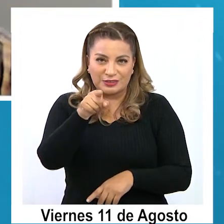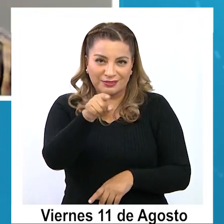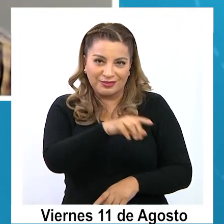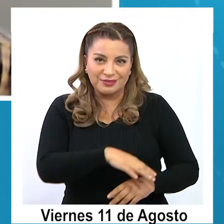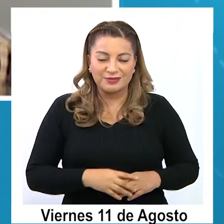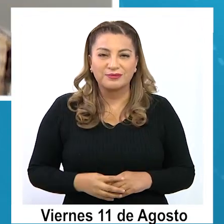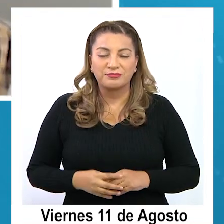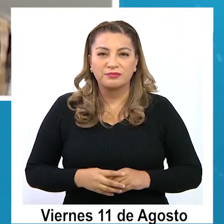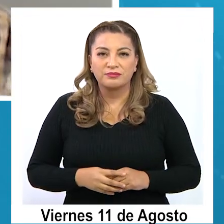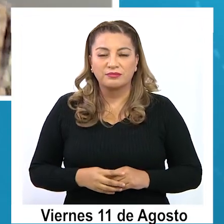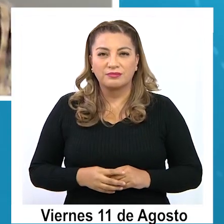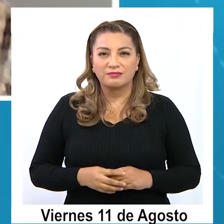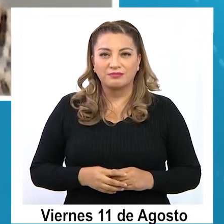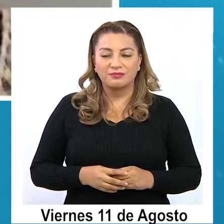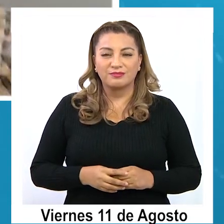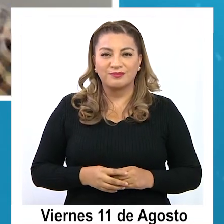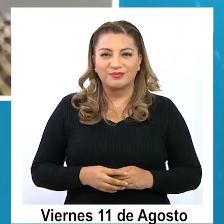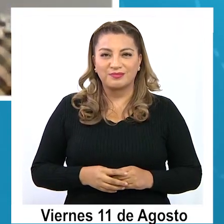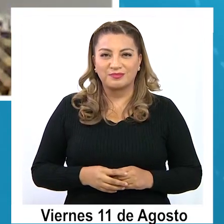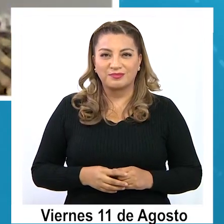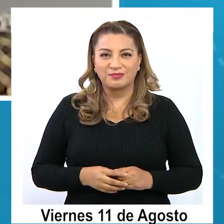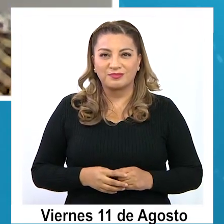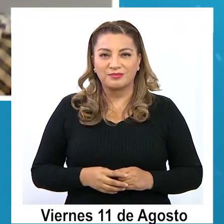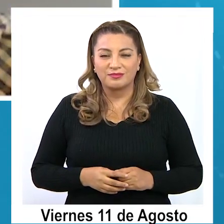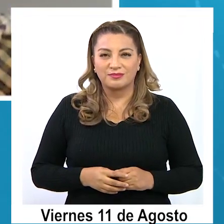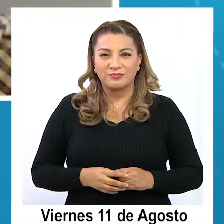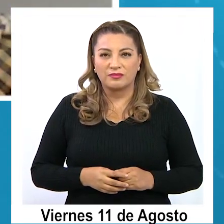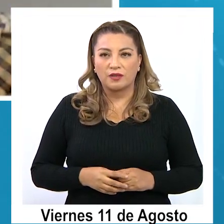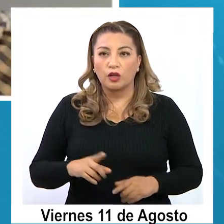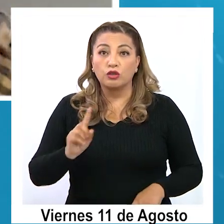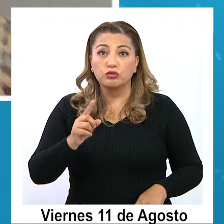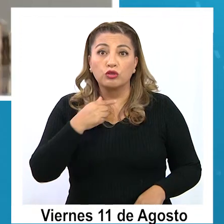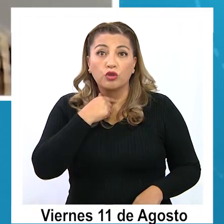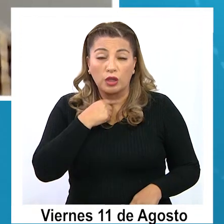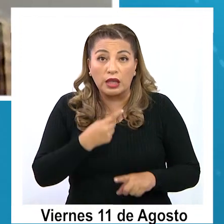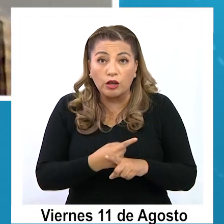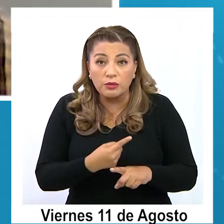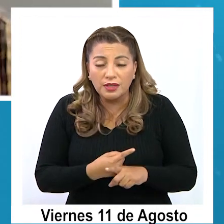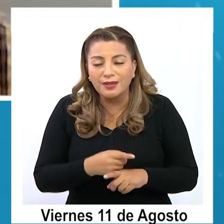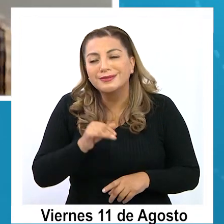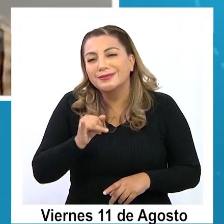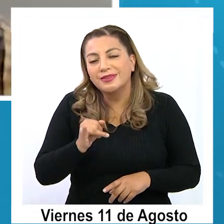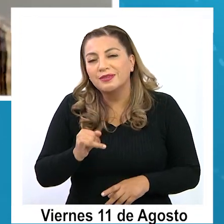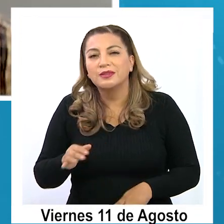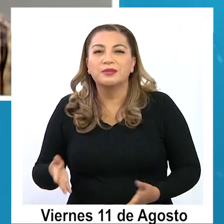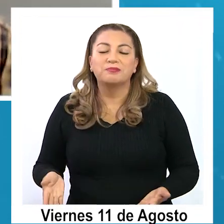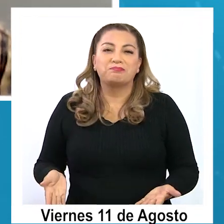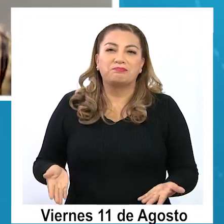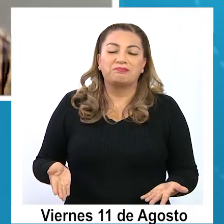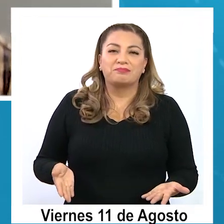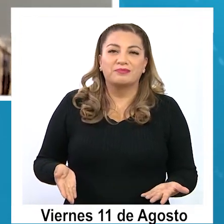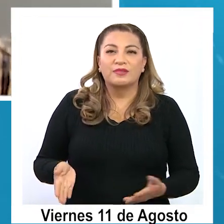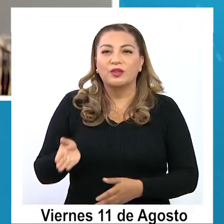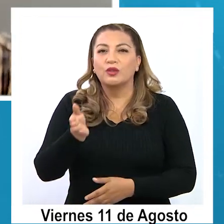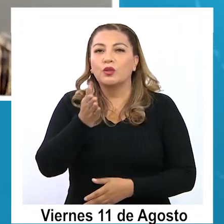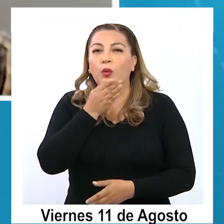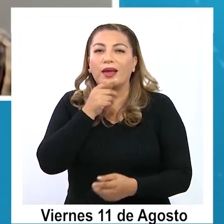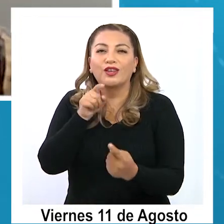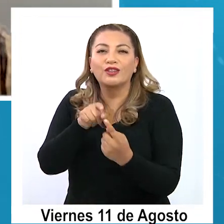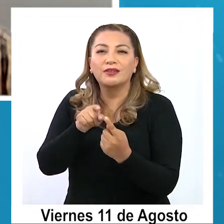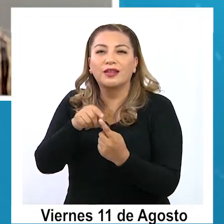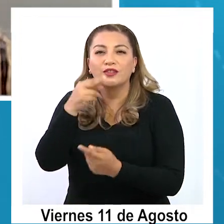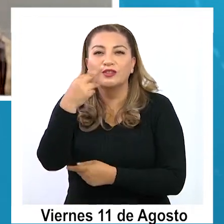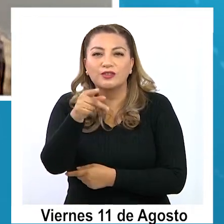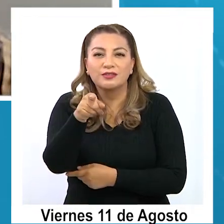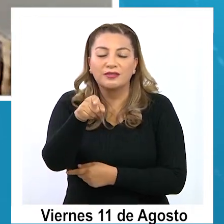Sí, sí, no era porque no hubiese querido hablar, digamos, sino que sencillamente siento que nosotros no habíamos, no te habíamos contactado,